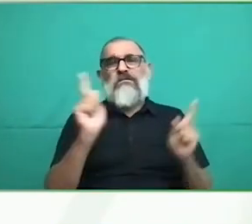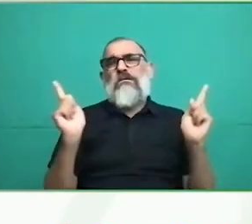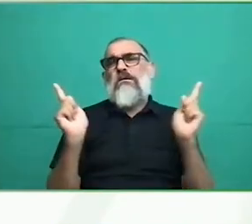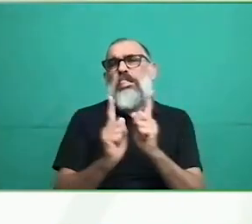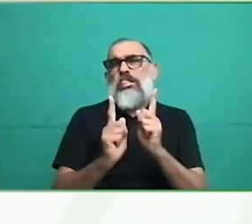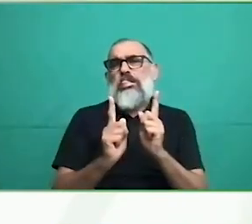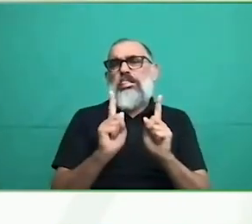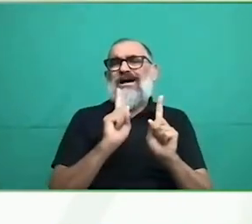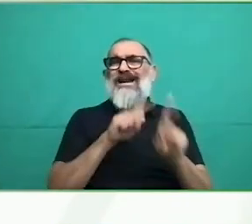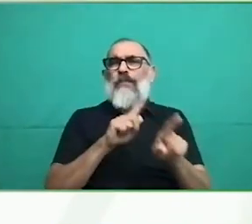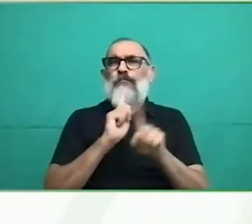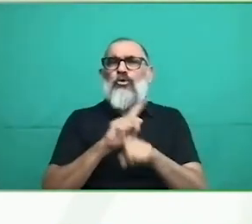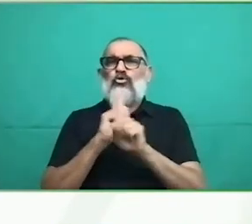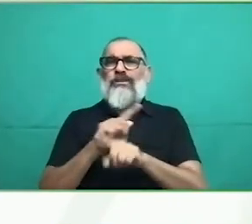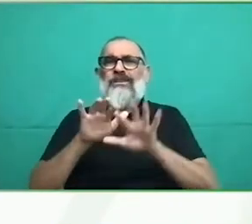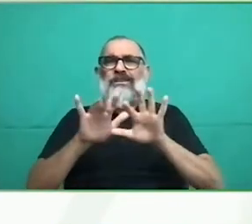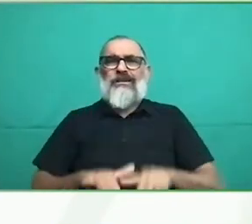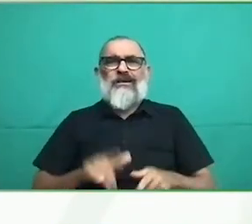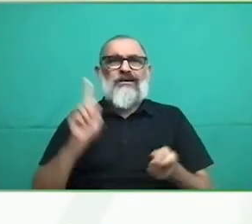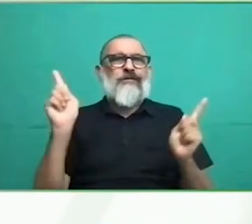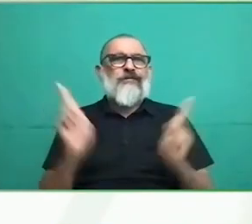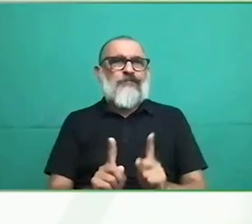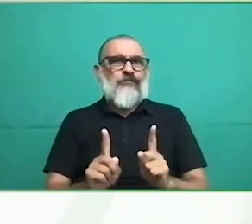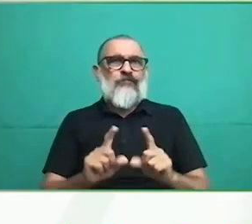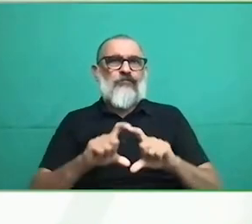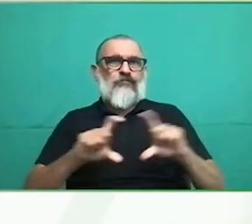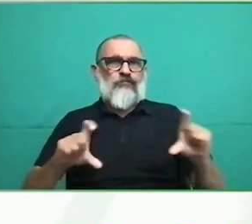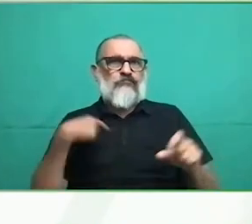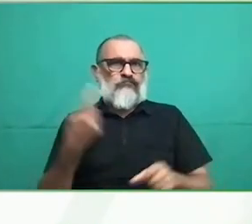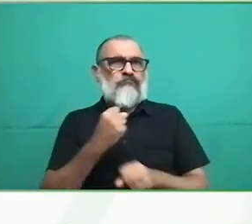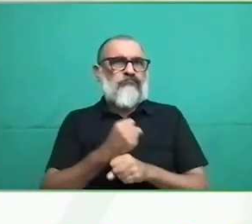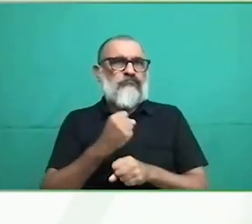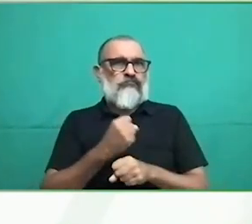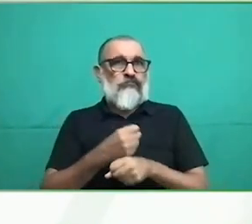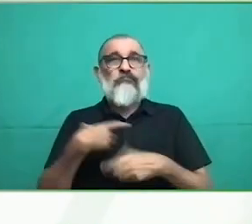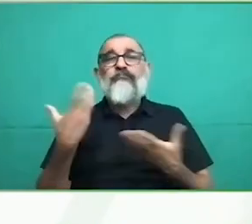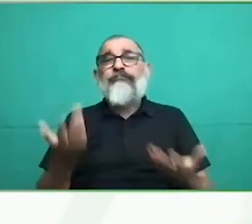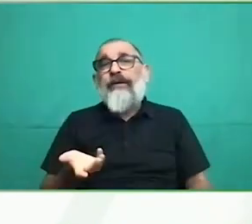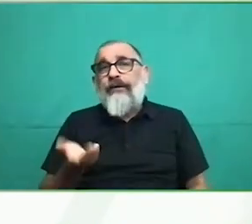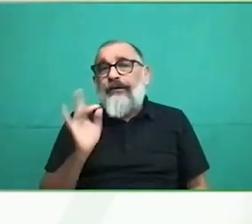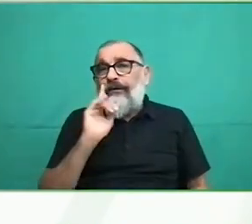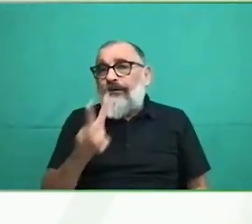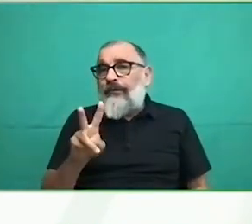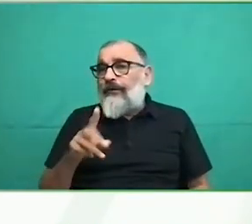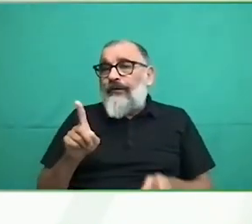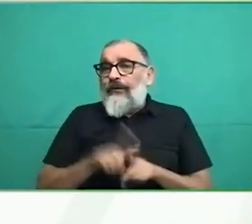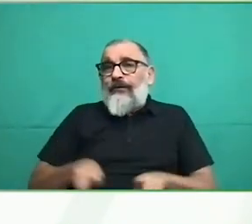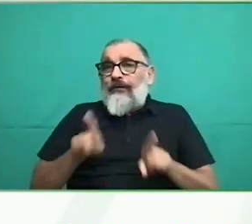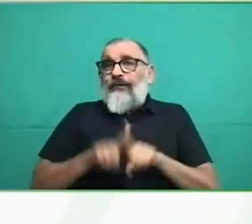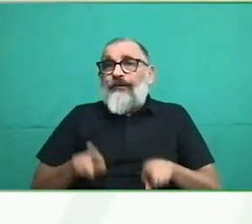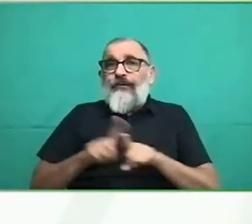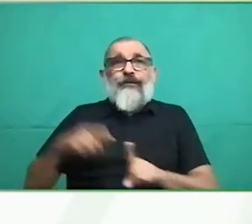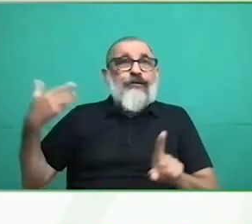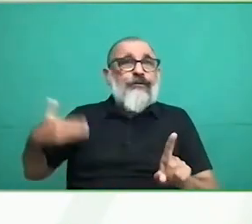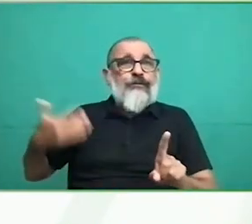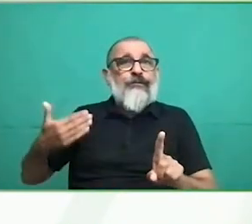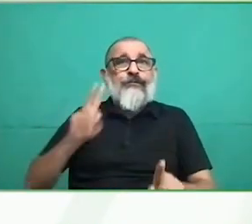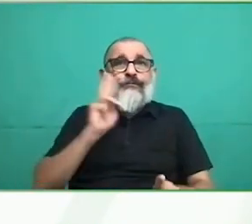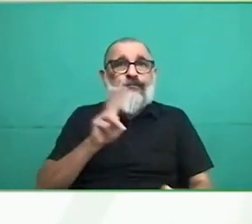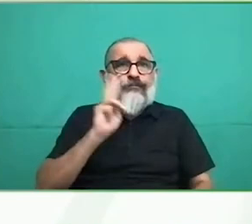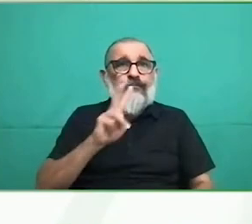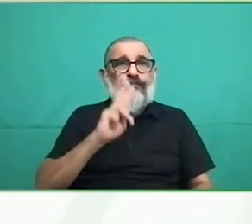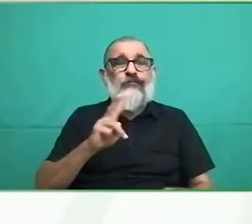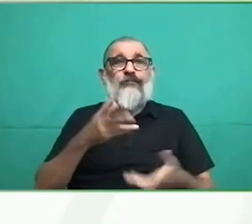este proyecto de vida independiente. Este año inauguramos dos departamentos más porque estamos convencidos